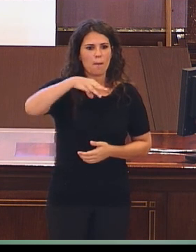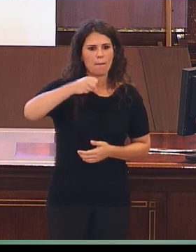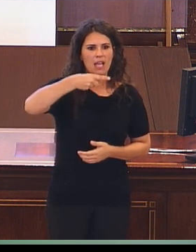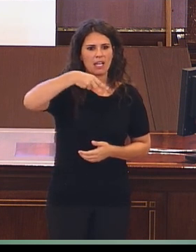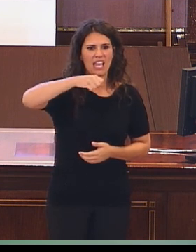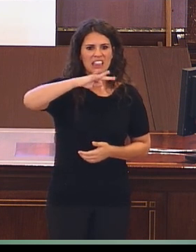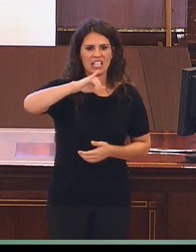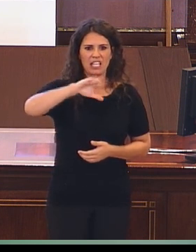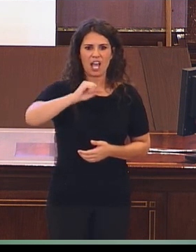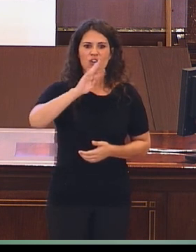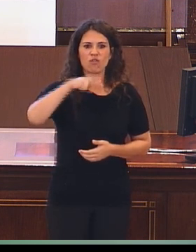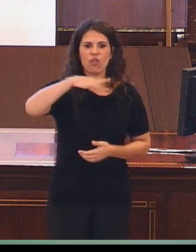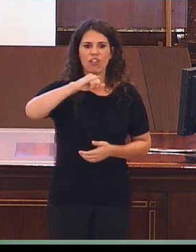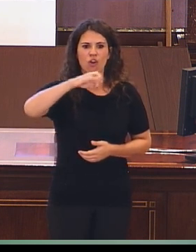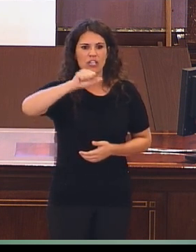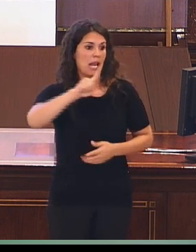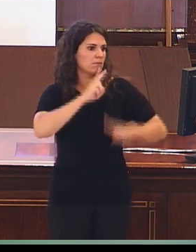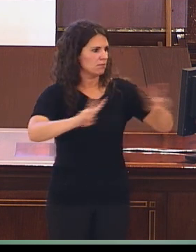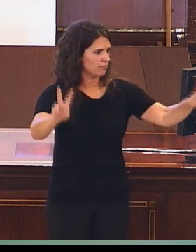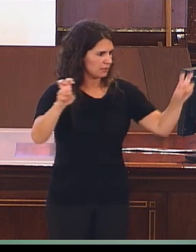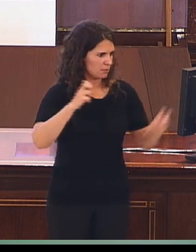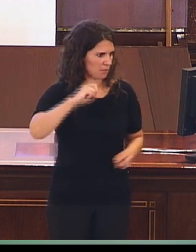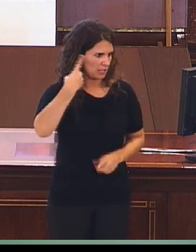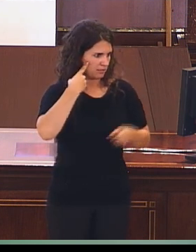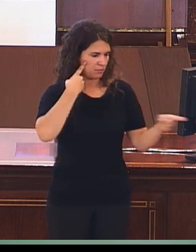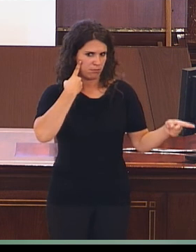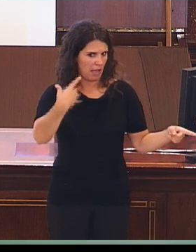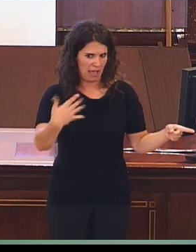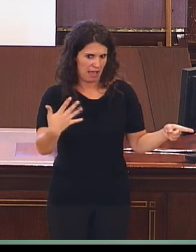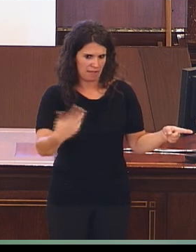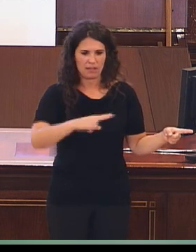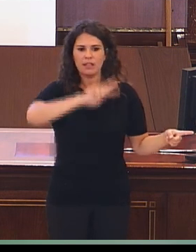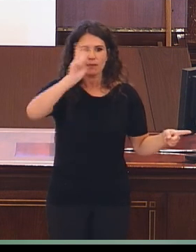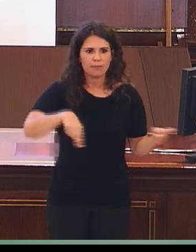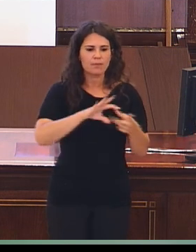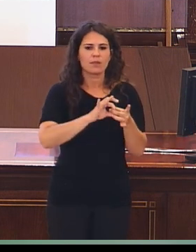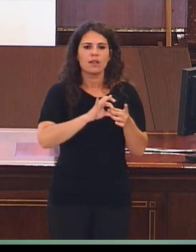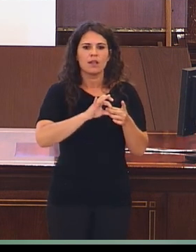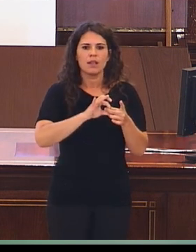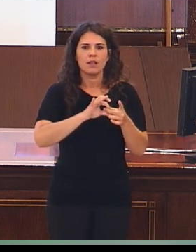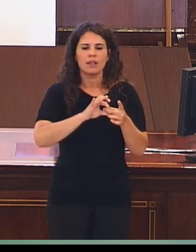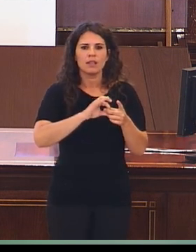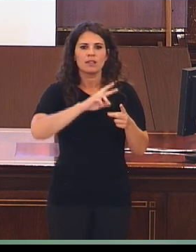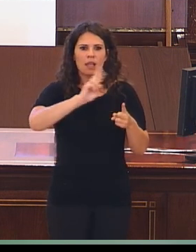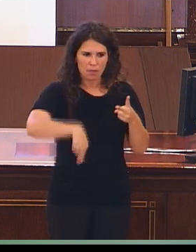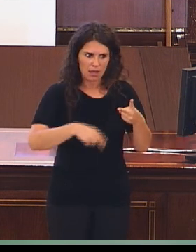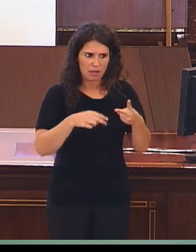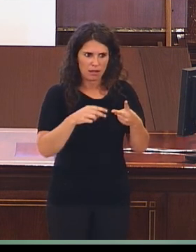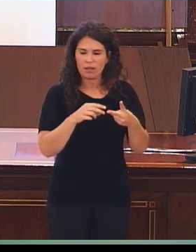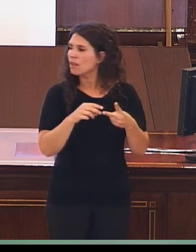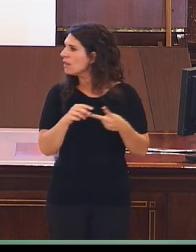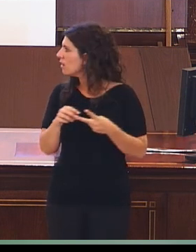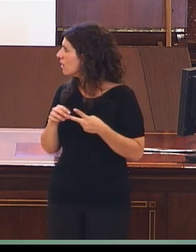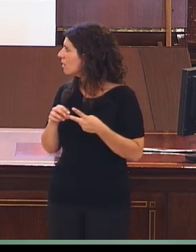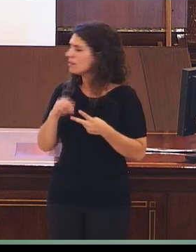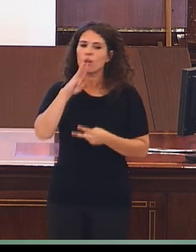estrella en este sentido, los potenciales evocados, la tomografía por emisión